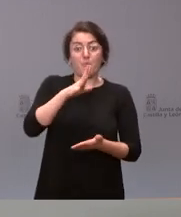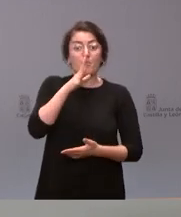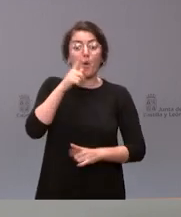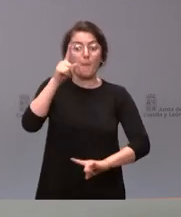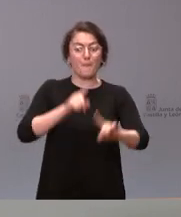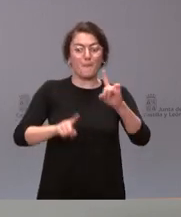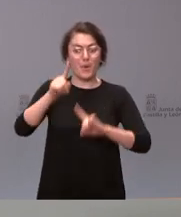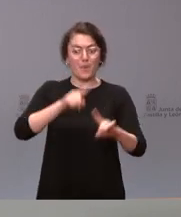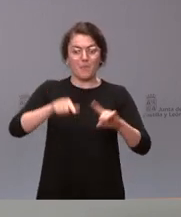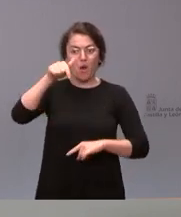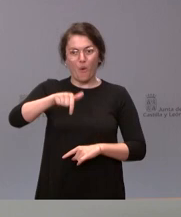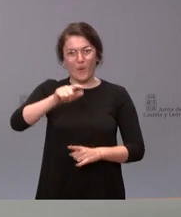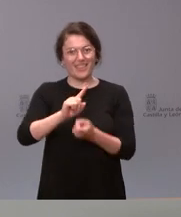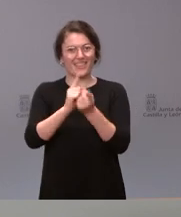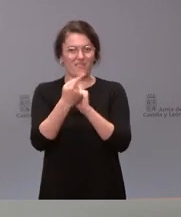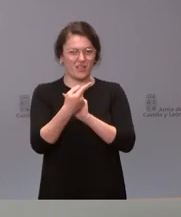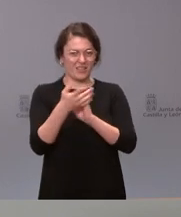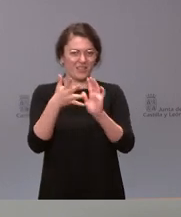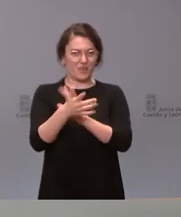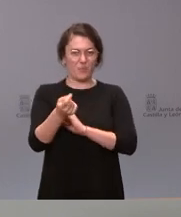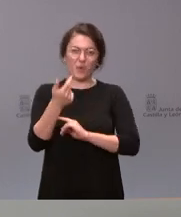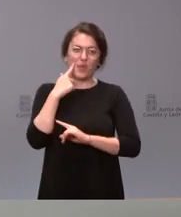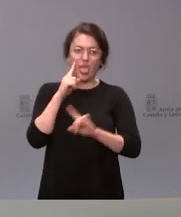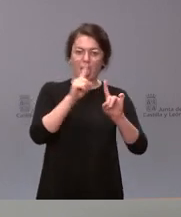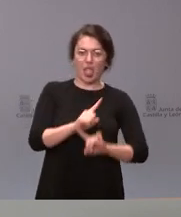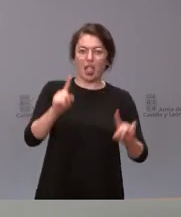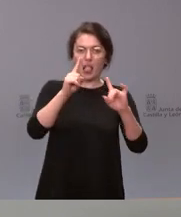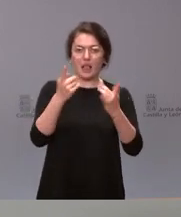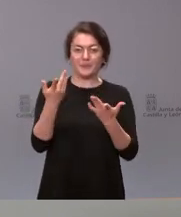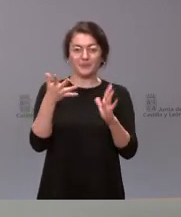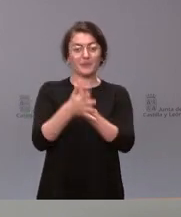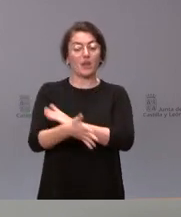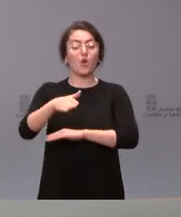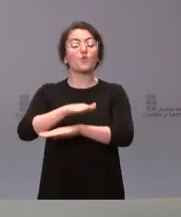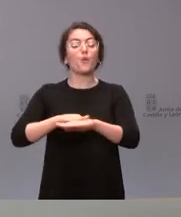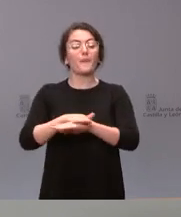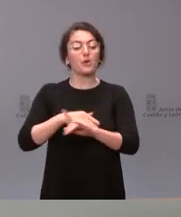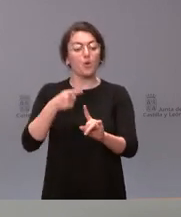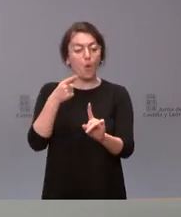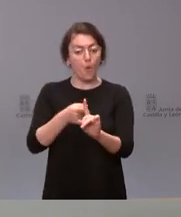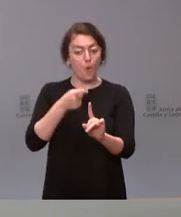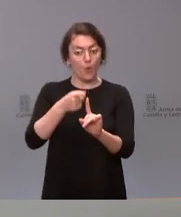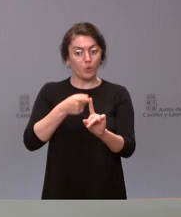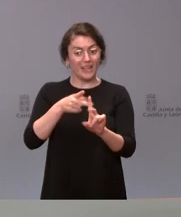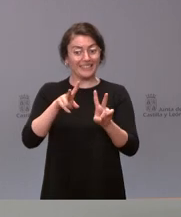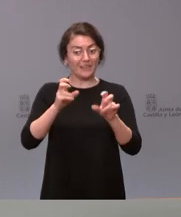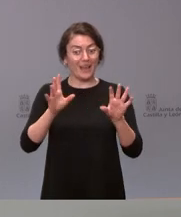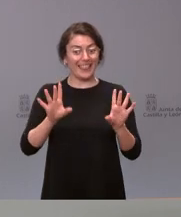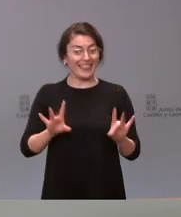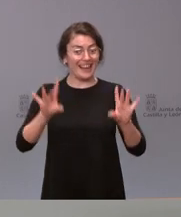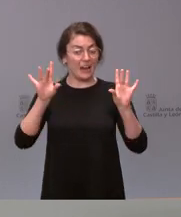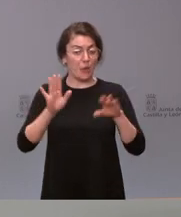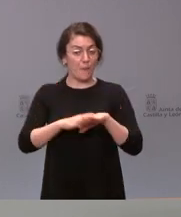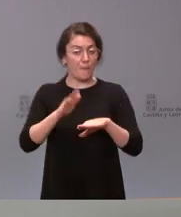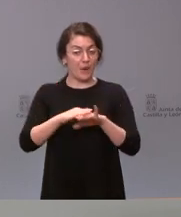parte de la sociedad de Castilla y León y de España, que el gobierno utiliza materias muy sensibles para